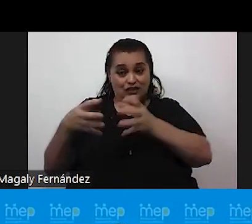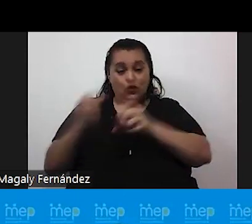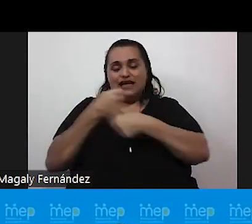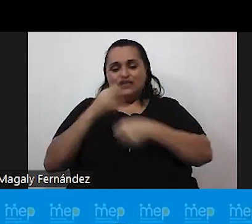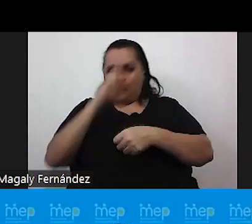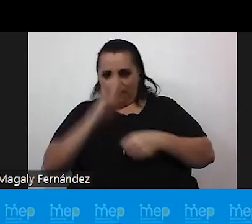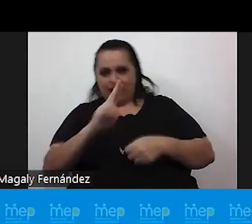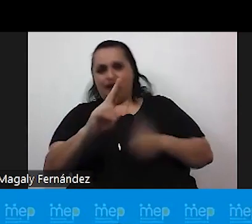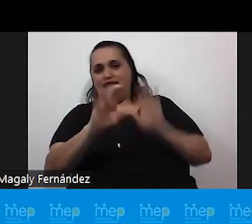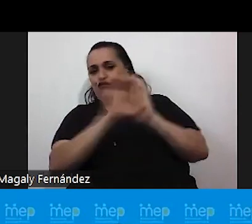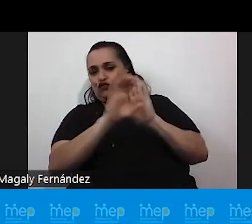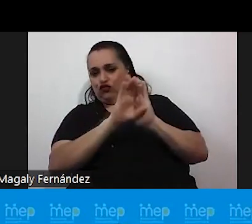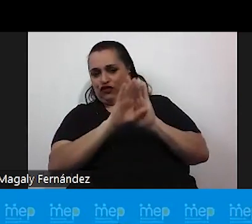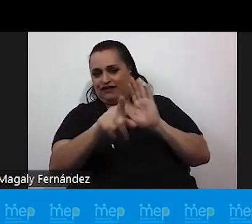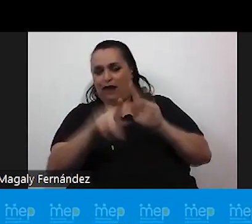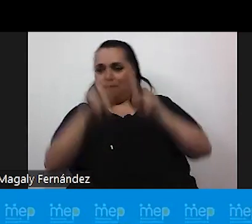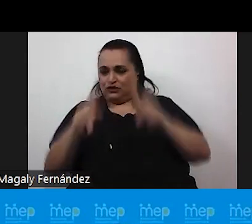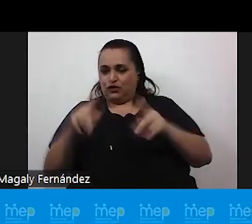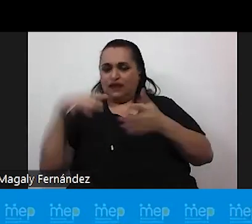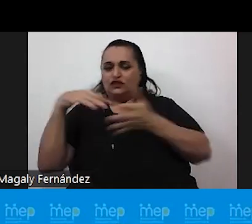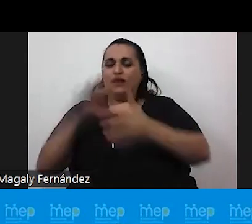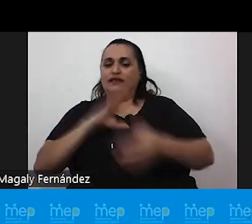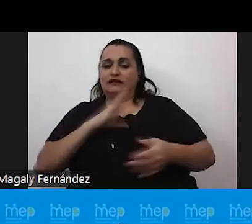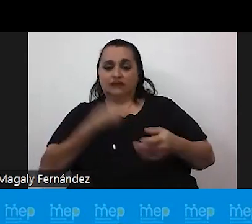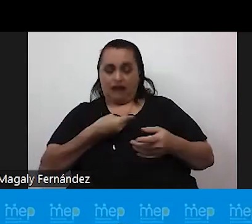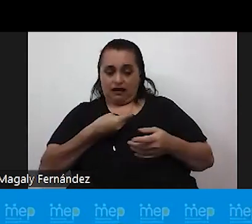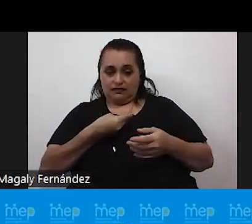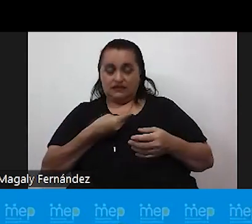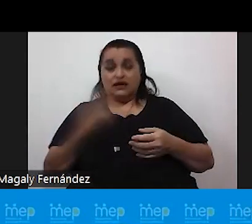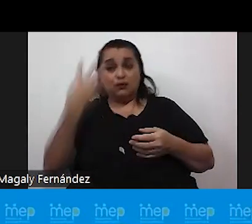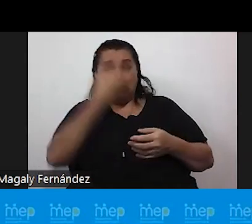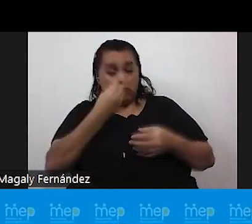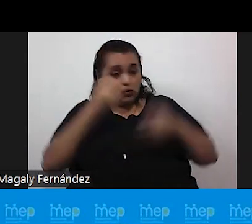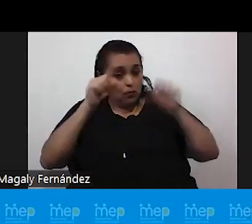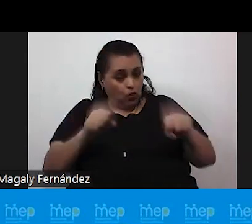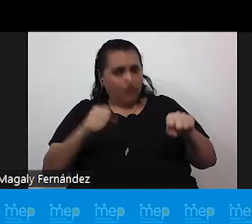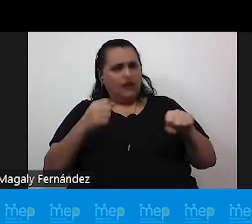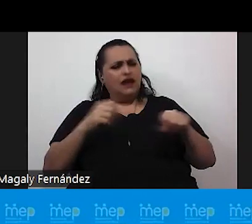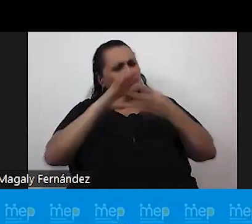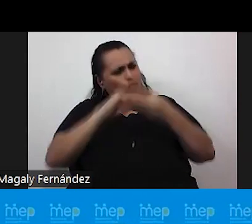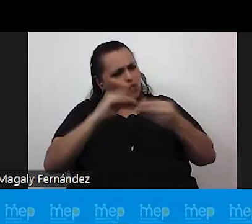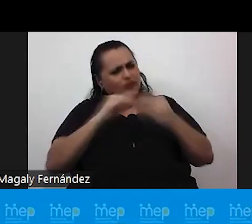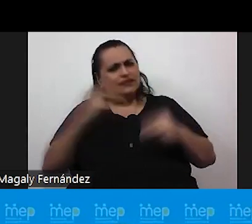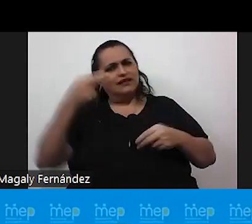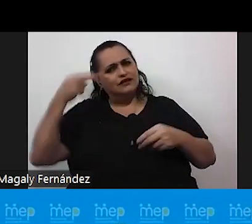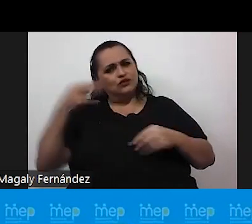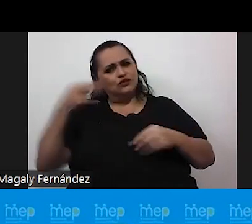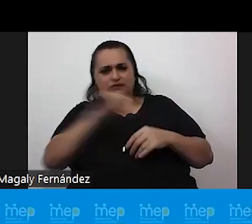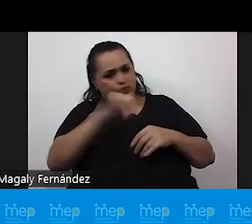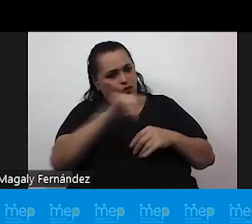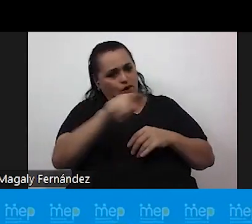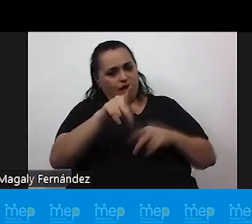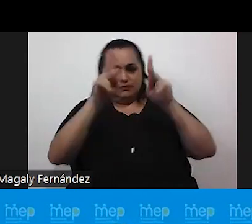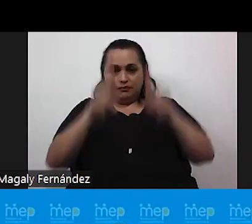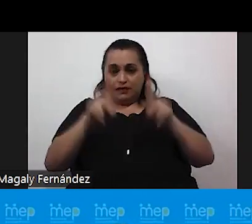fotografía para la persona estudiante trans y qué bonito que podamos contar más estas historias de que personas